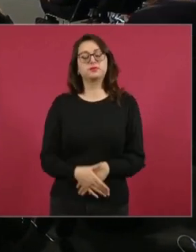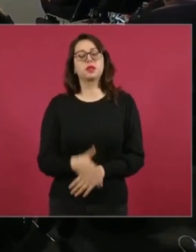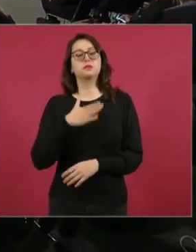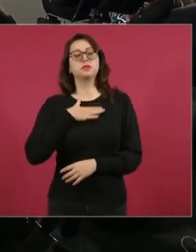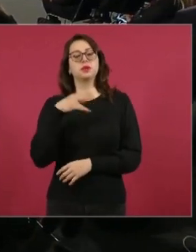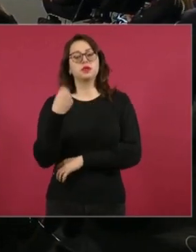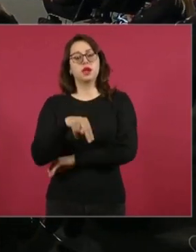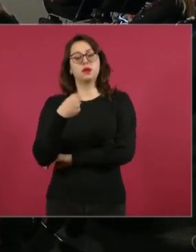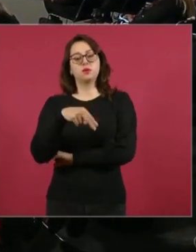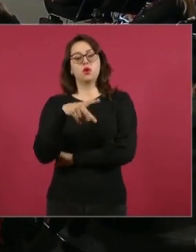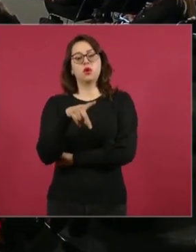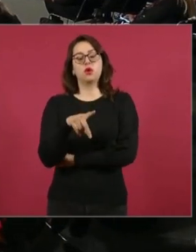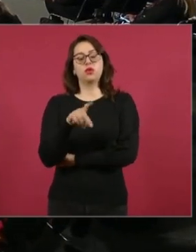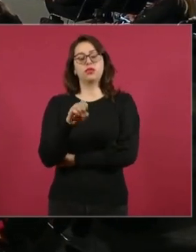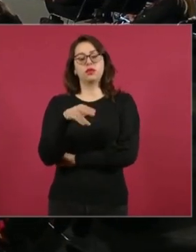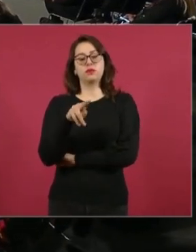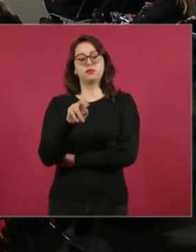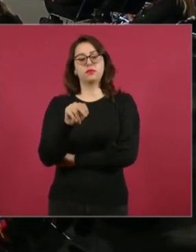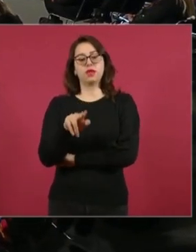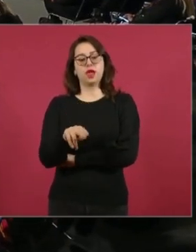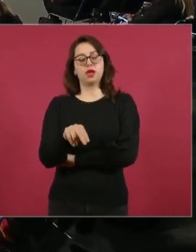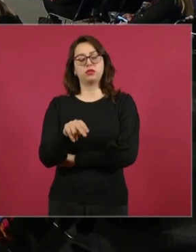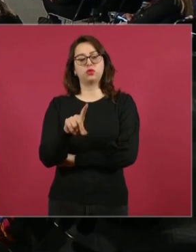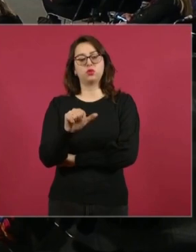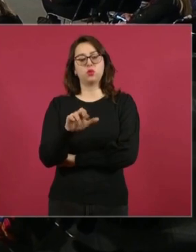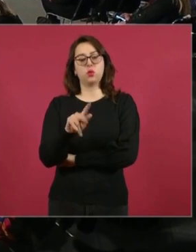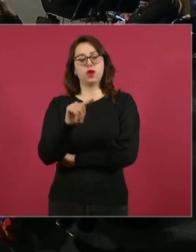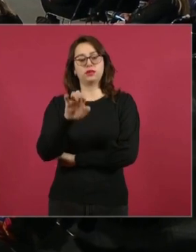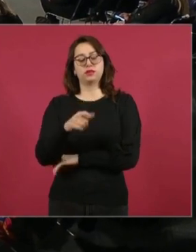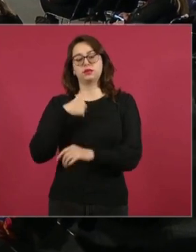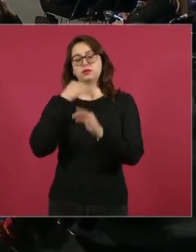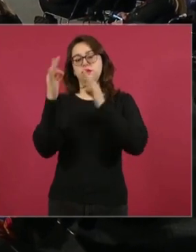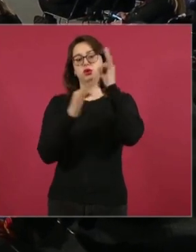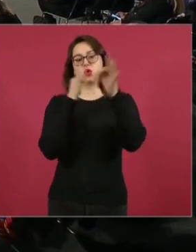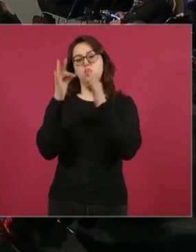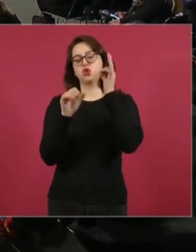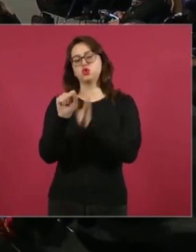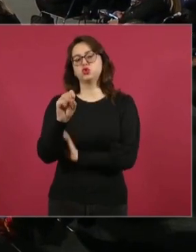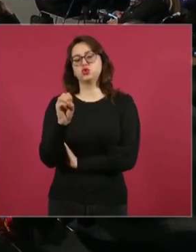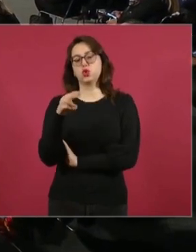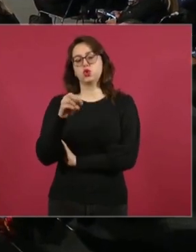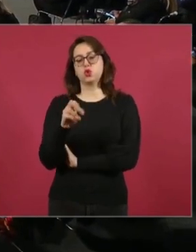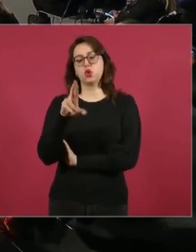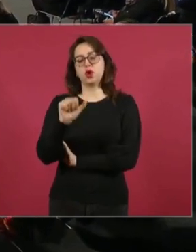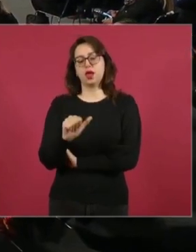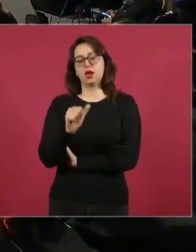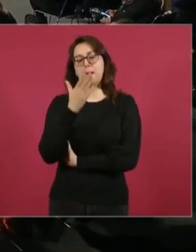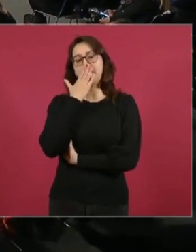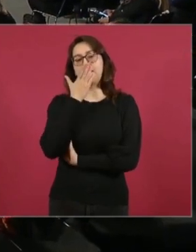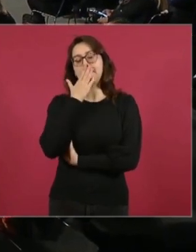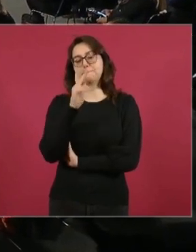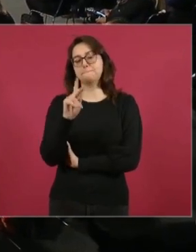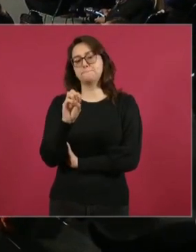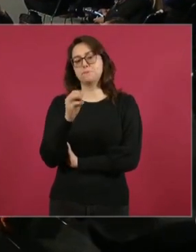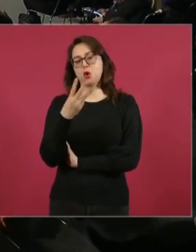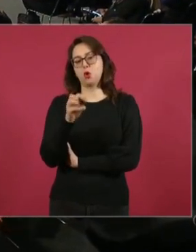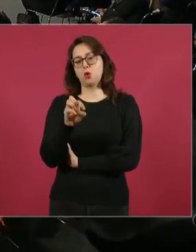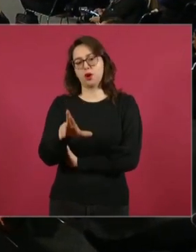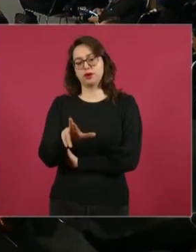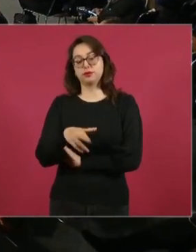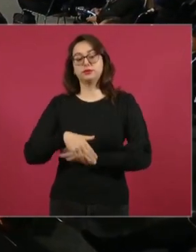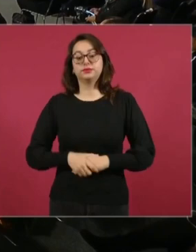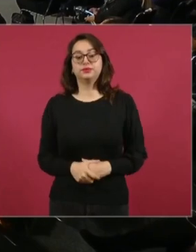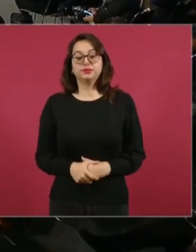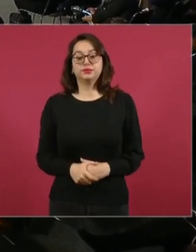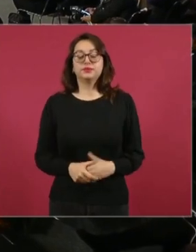Sonora Power, la revolución que llegó del norte. Señor presidente, voy a aprovechar que está aquí el personal del Ejército para reiterar una